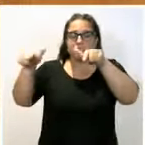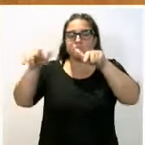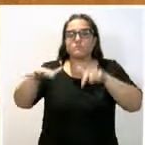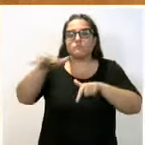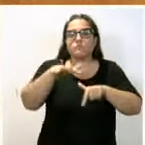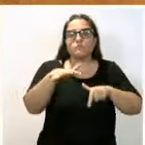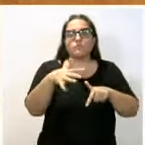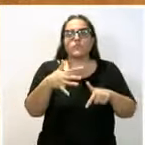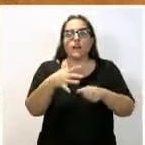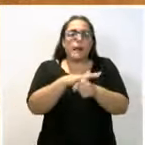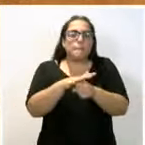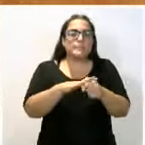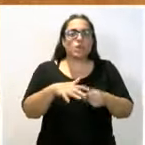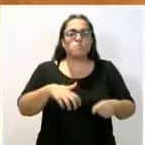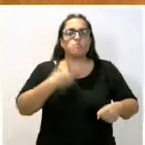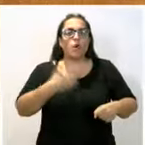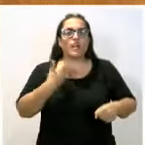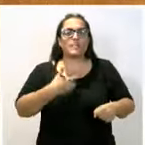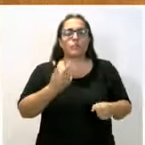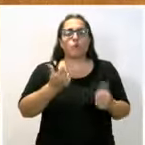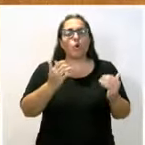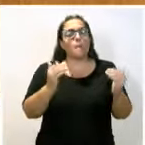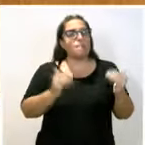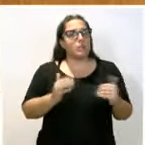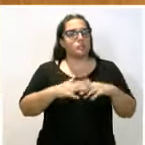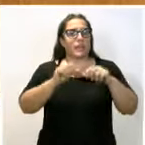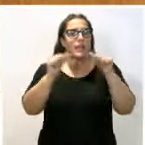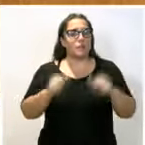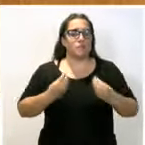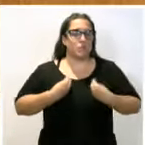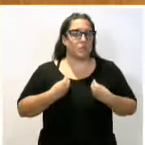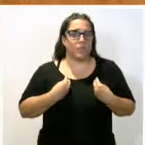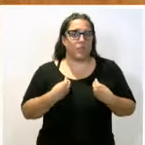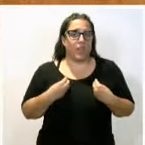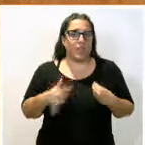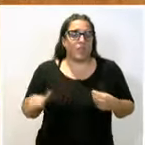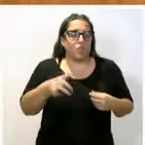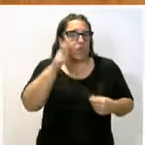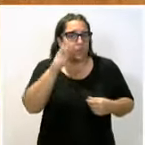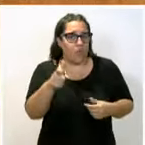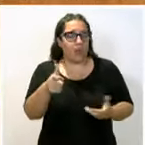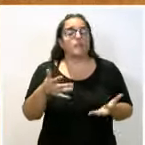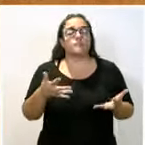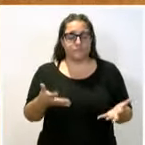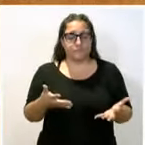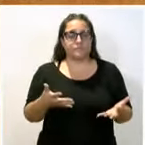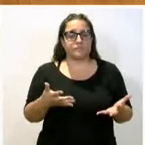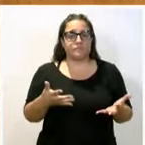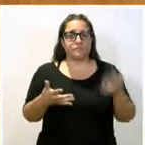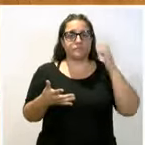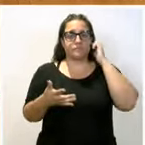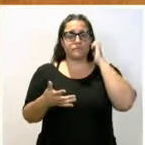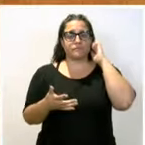ámbito en que menos molesten también al modo de vida que conocemos en el ámbito rural. Y para eso, desde luego, la utilización